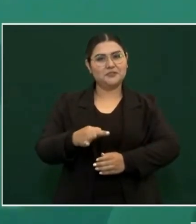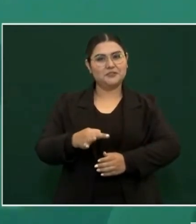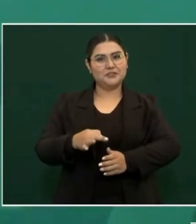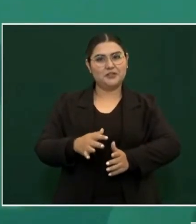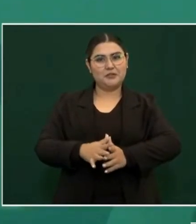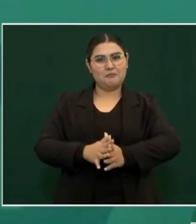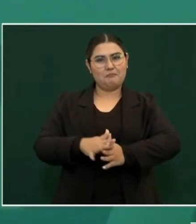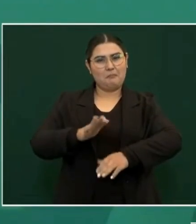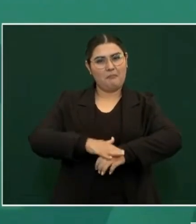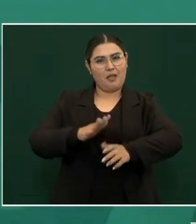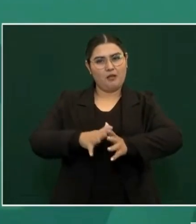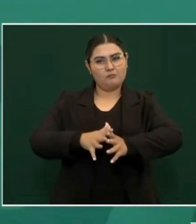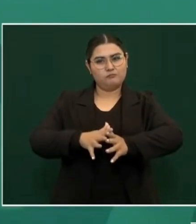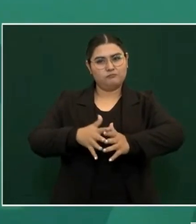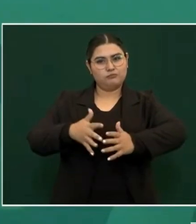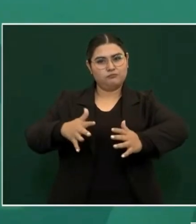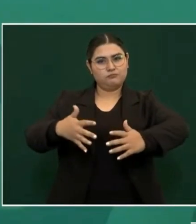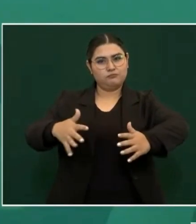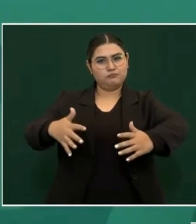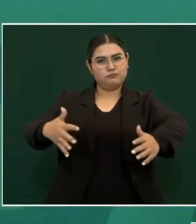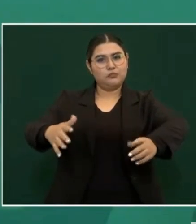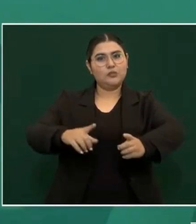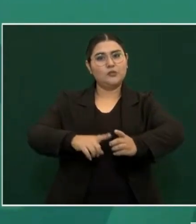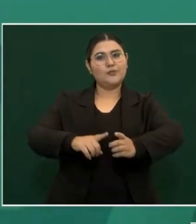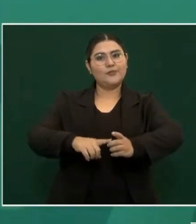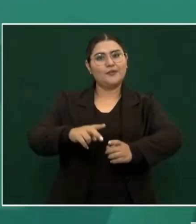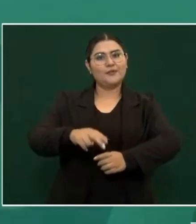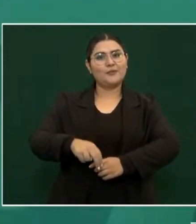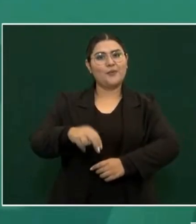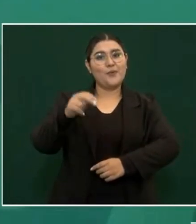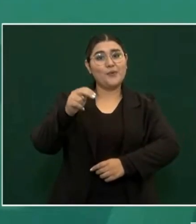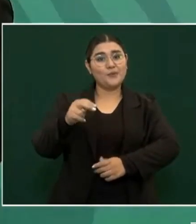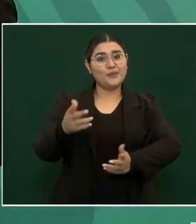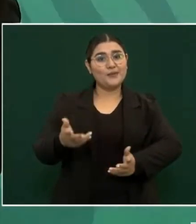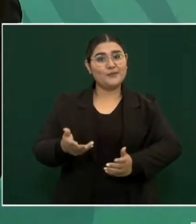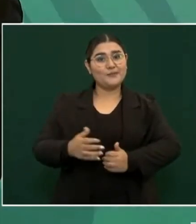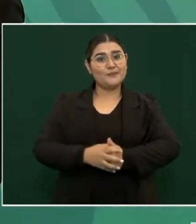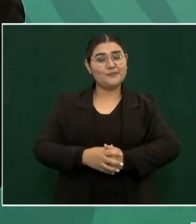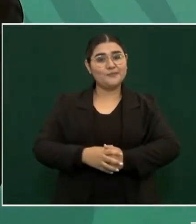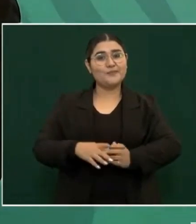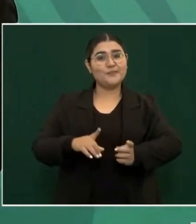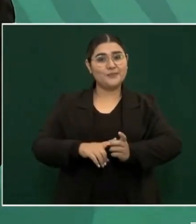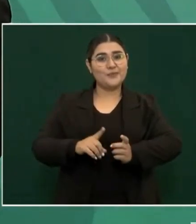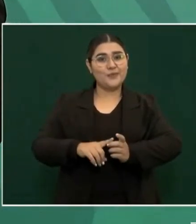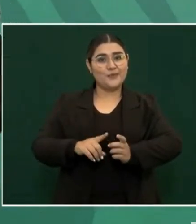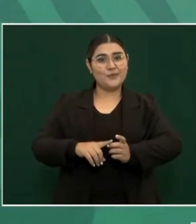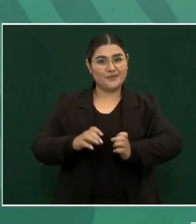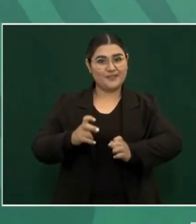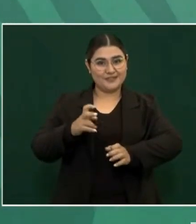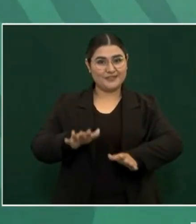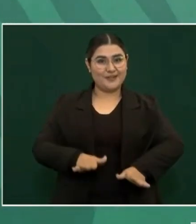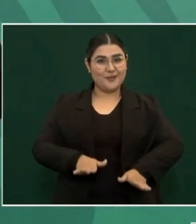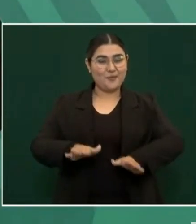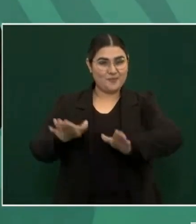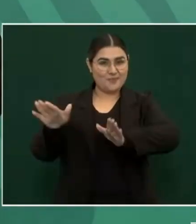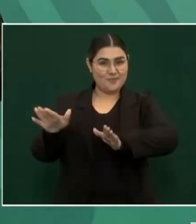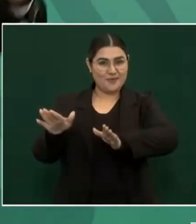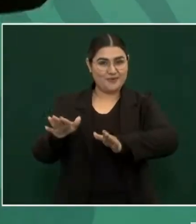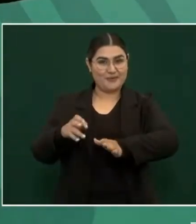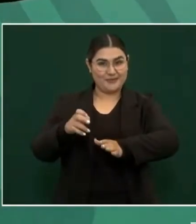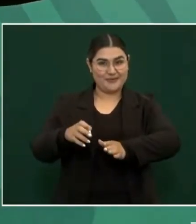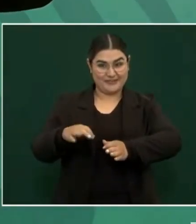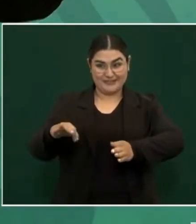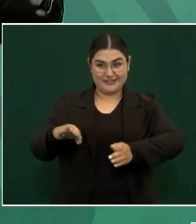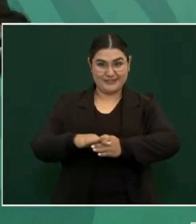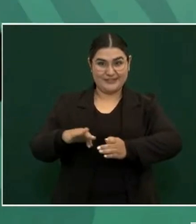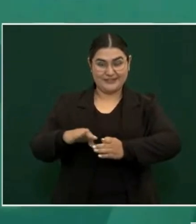precisamente hacia donde está el aeropuerto Felipe Ángeles hacia Hidalgo